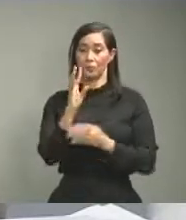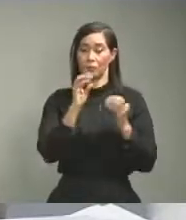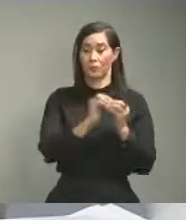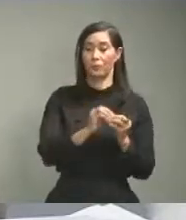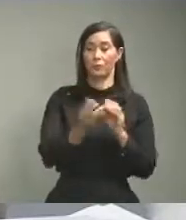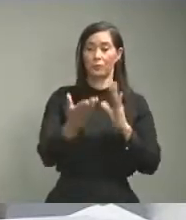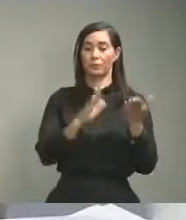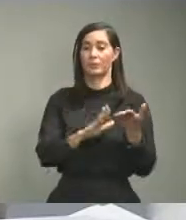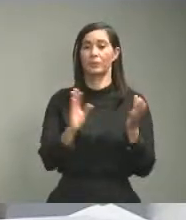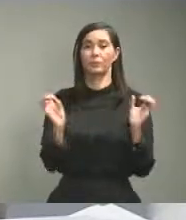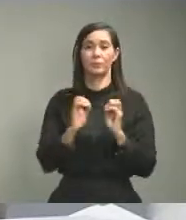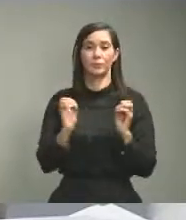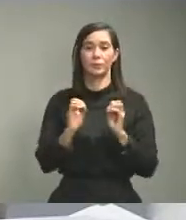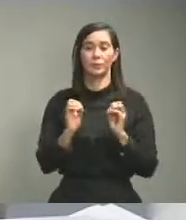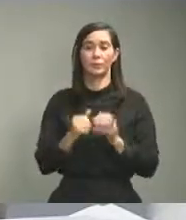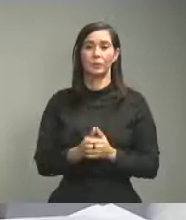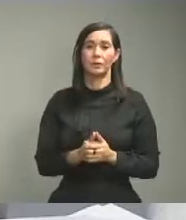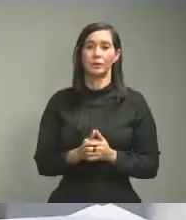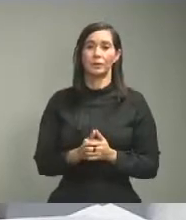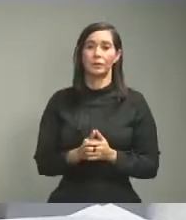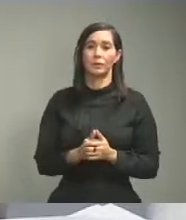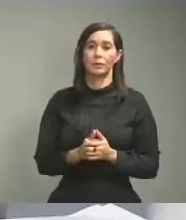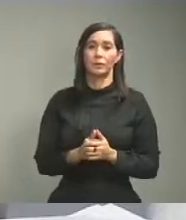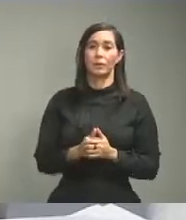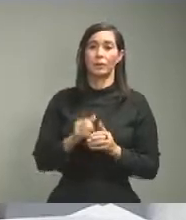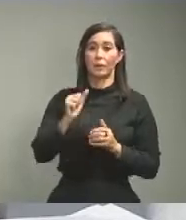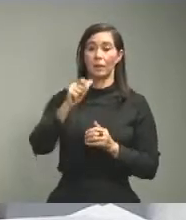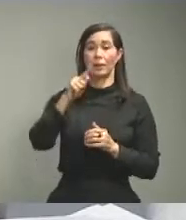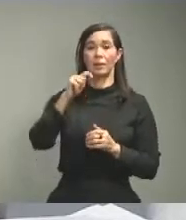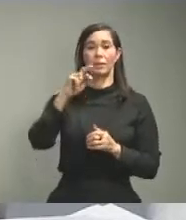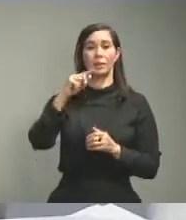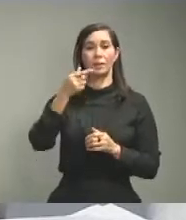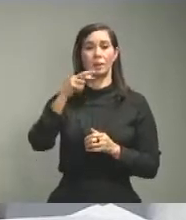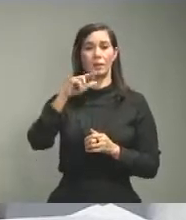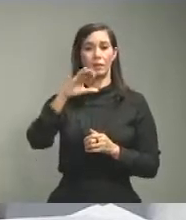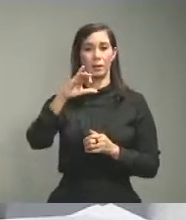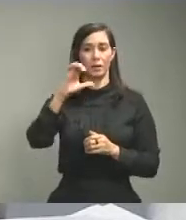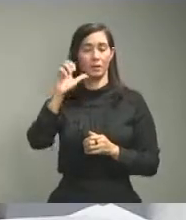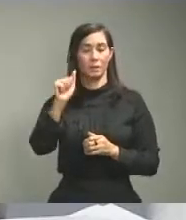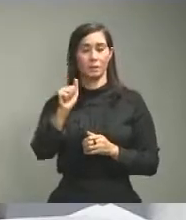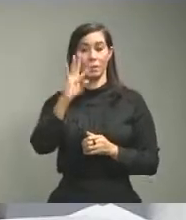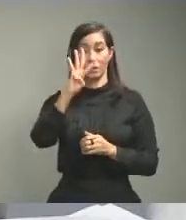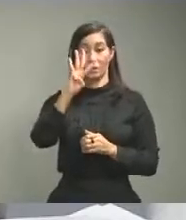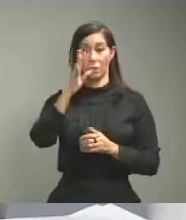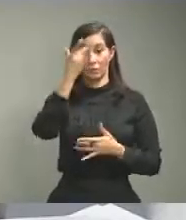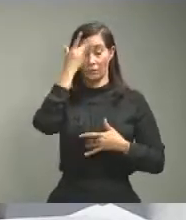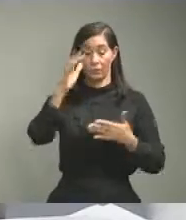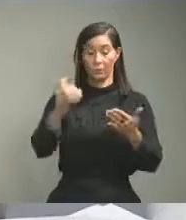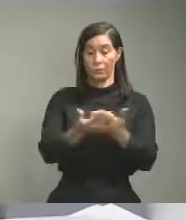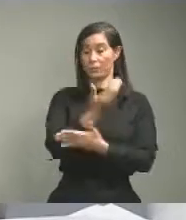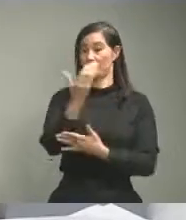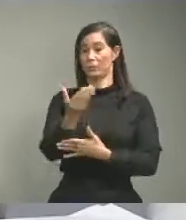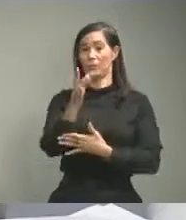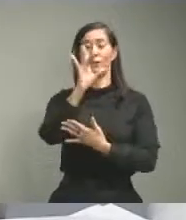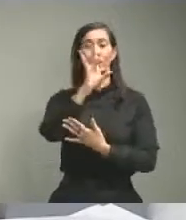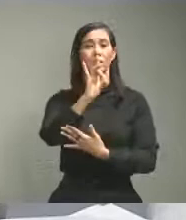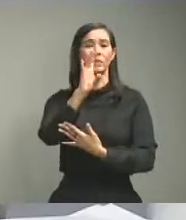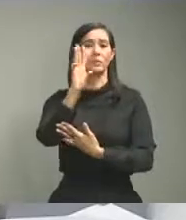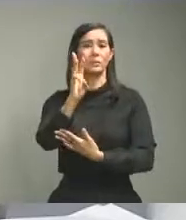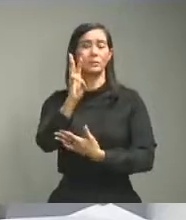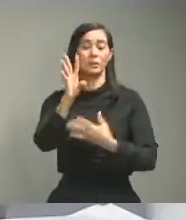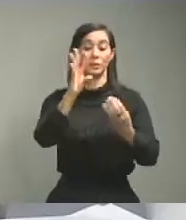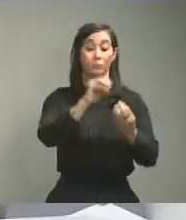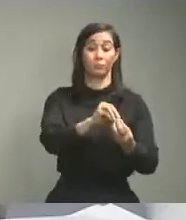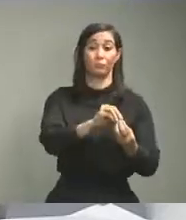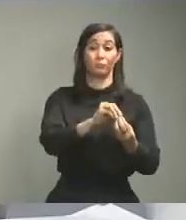fallecimientos La Alta Gracia 4 casos nuevos 86 acumulados